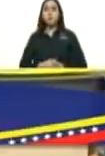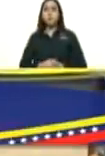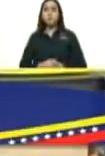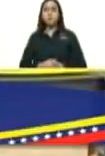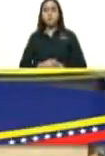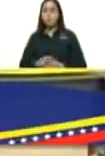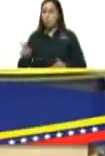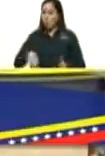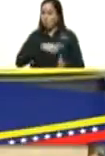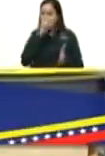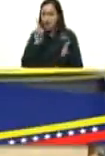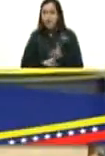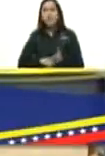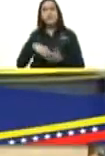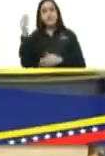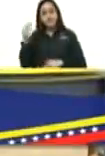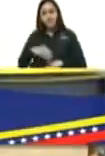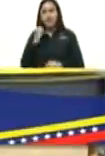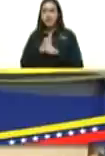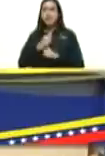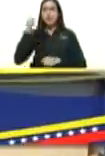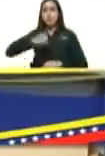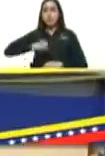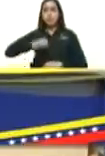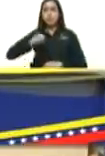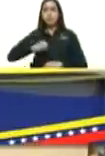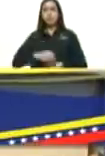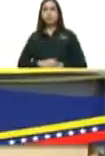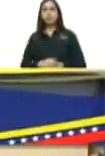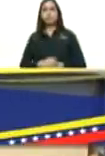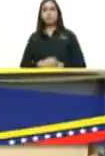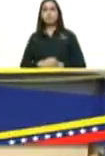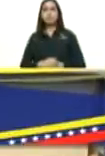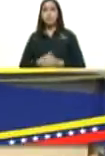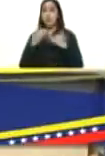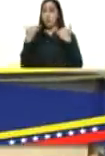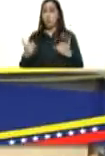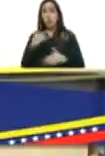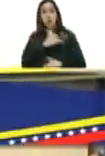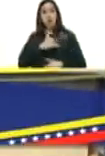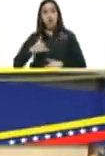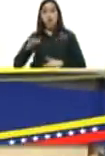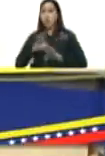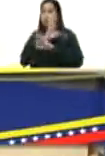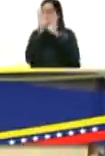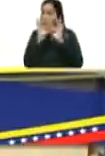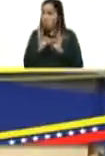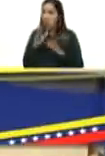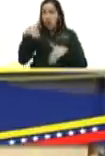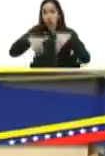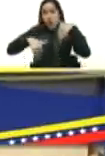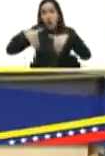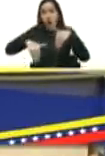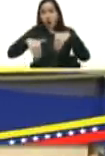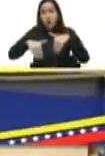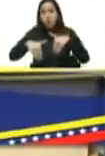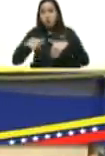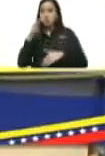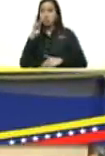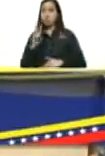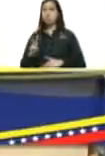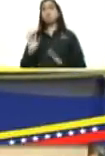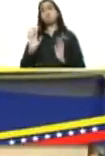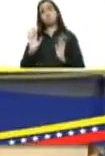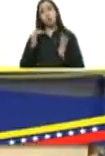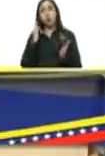falta mucho por hacer ahora si nos quieren medir por elecciones vamos a la